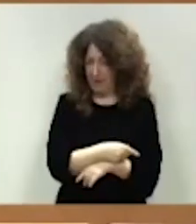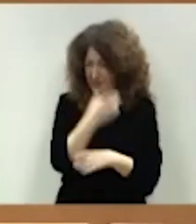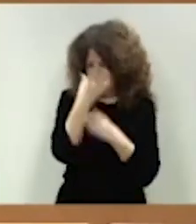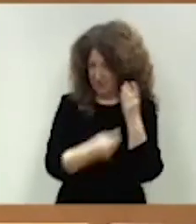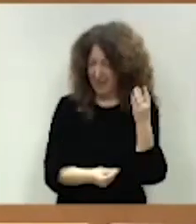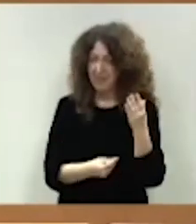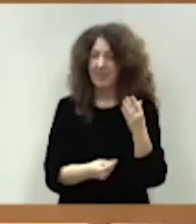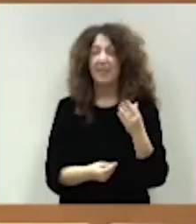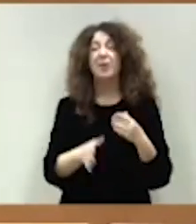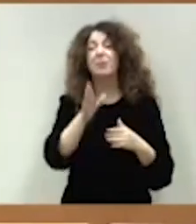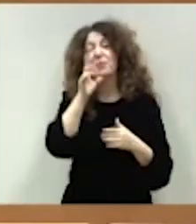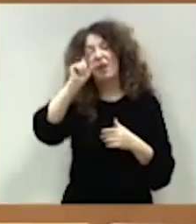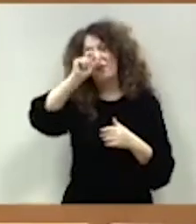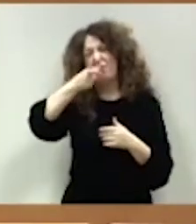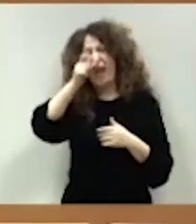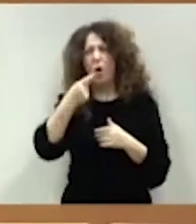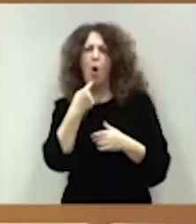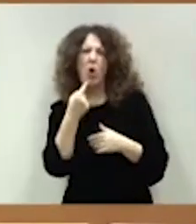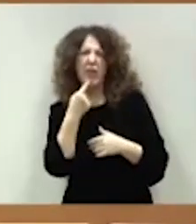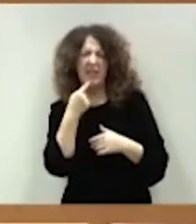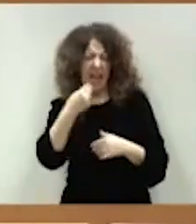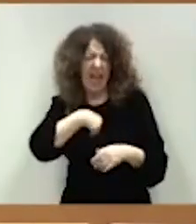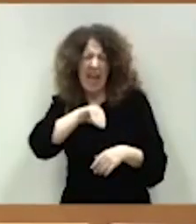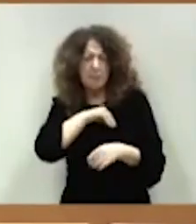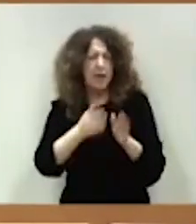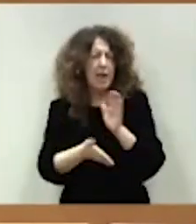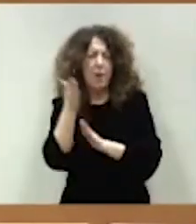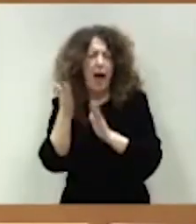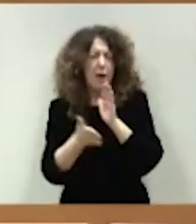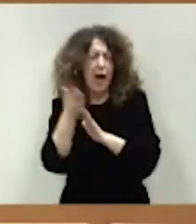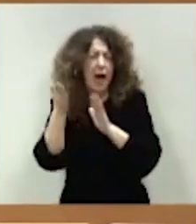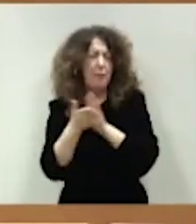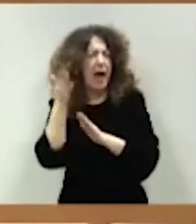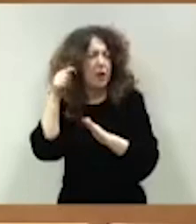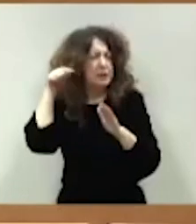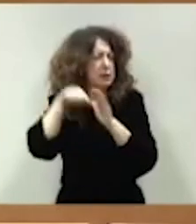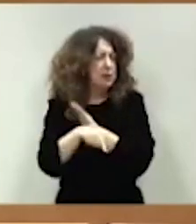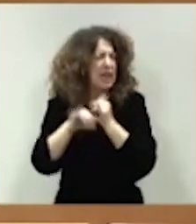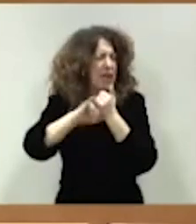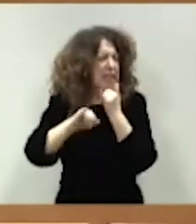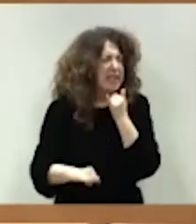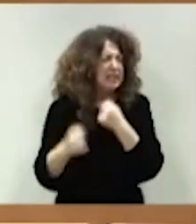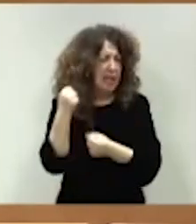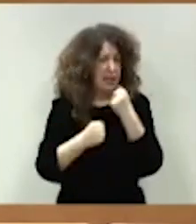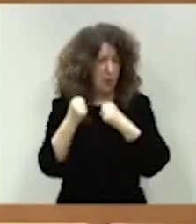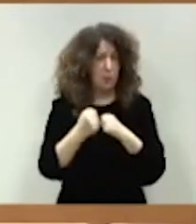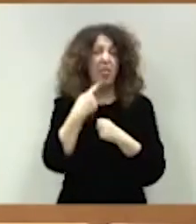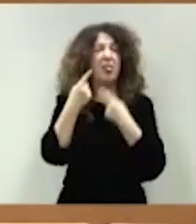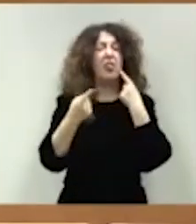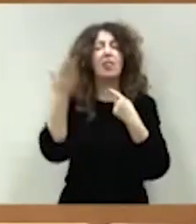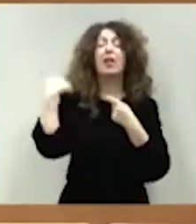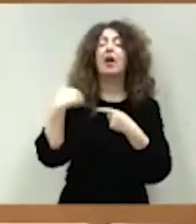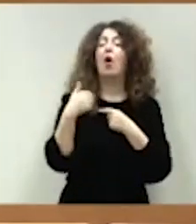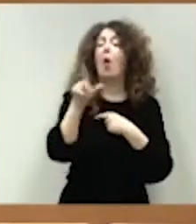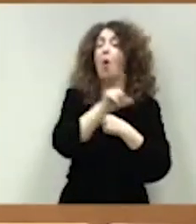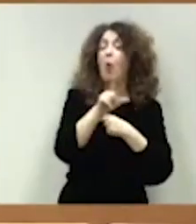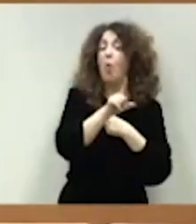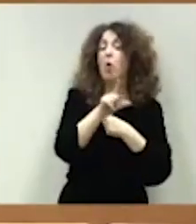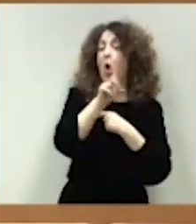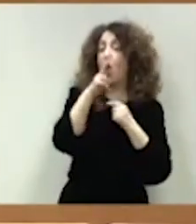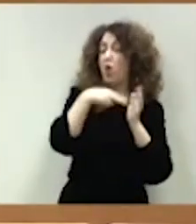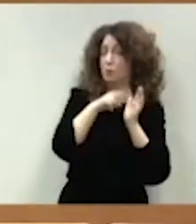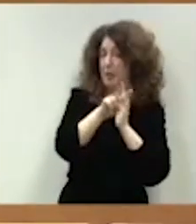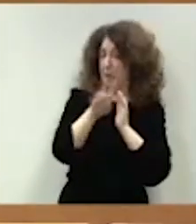España se adentraba en una profundísima crisis económica en julio de 2022. Búsquenlo